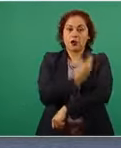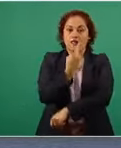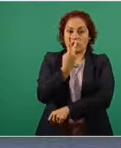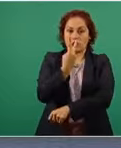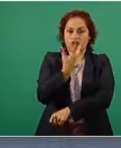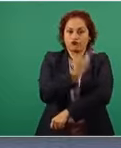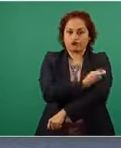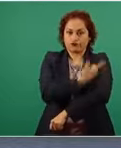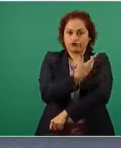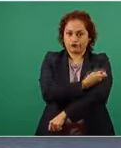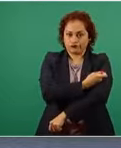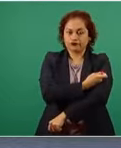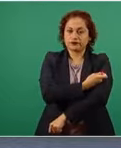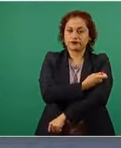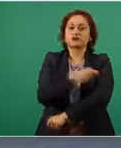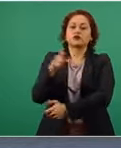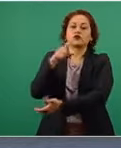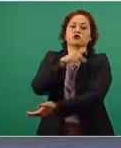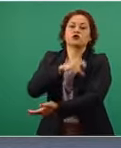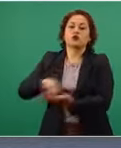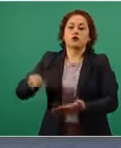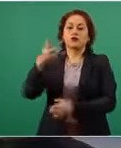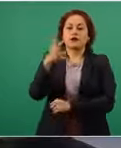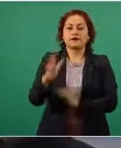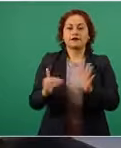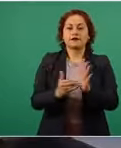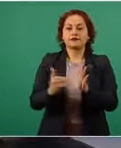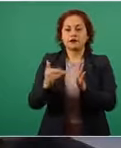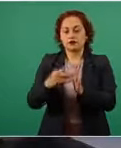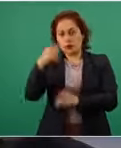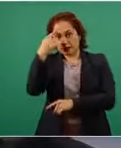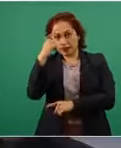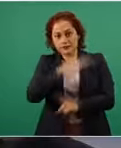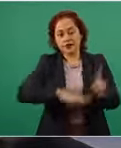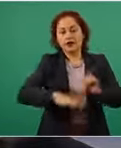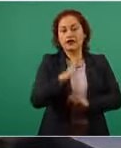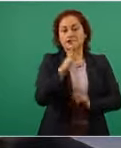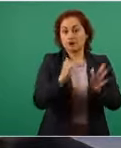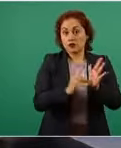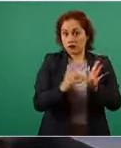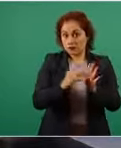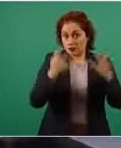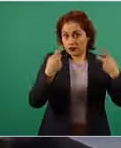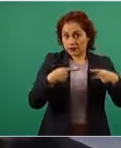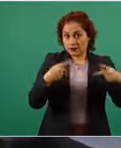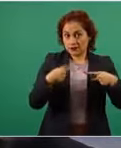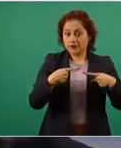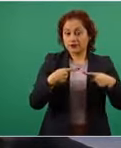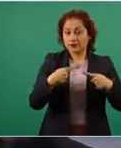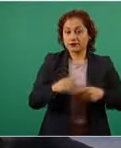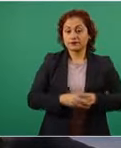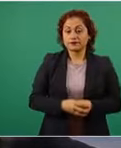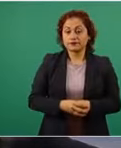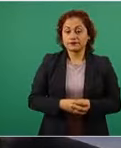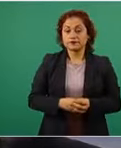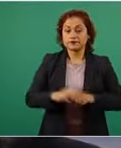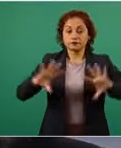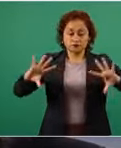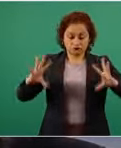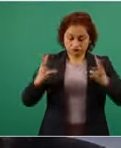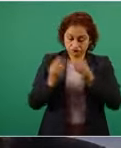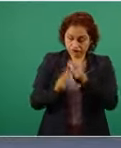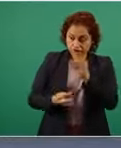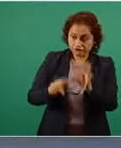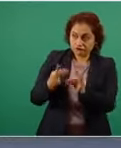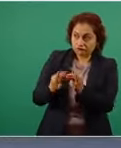Se adquirieron 10 millones para 5 millones de personas. Gran total, firmado, pactado y